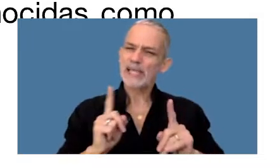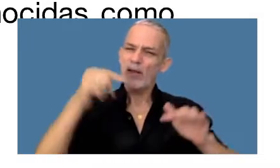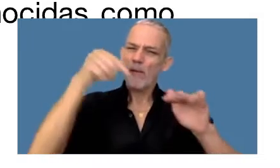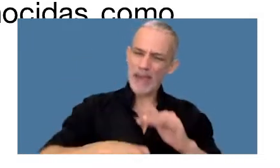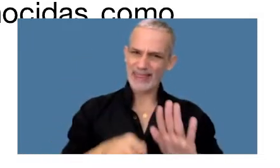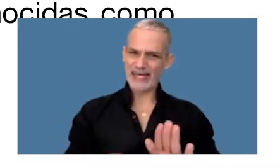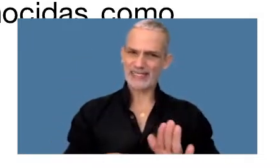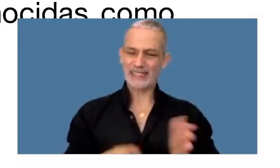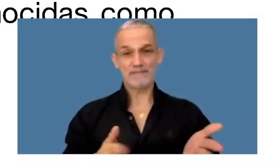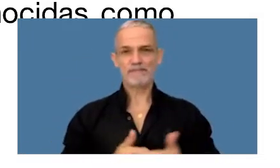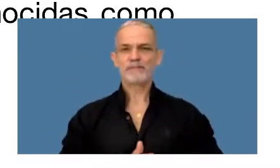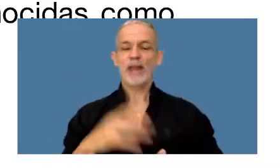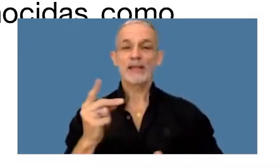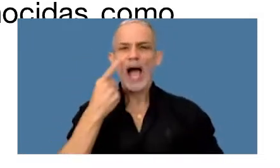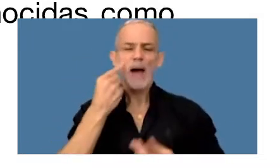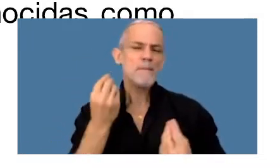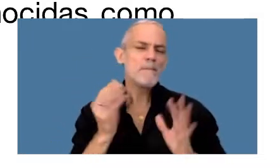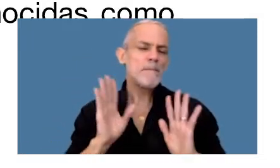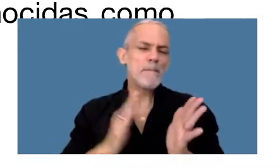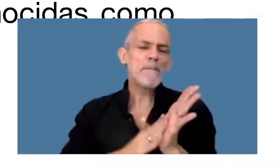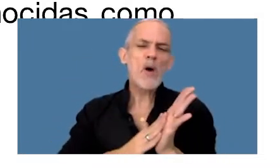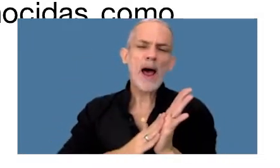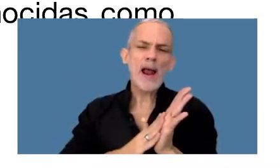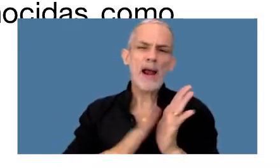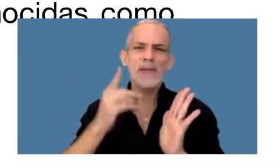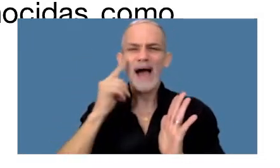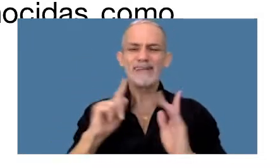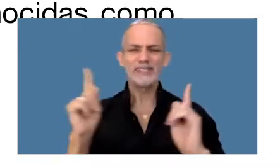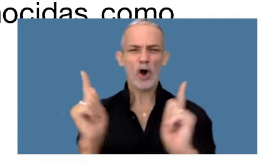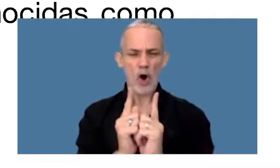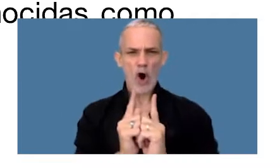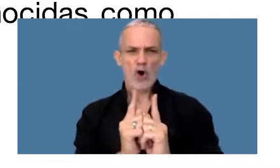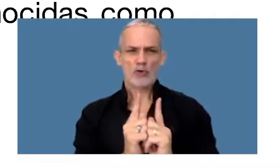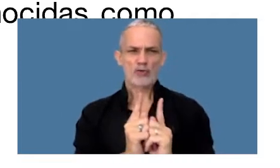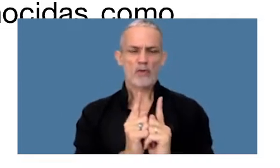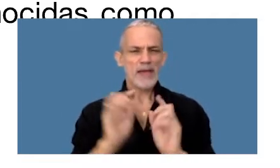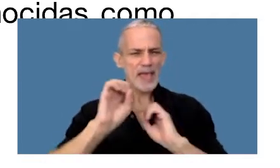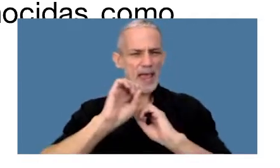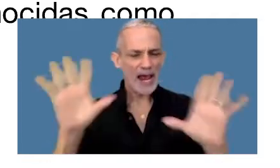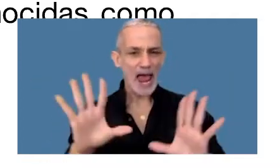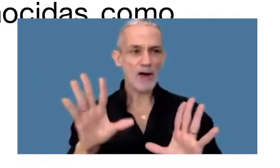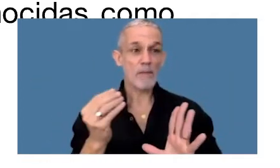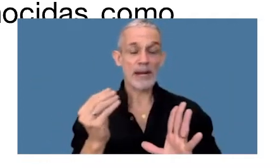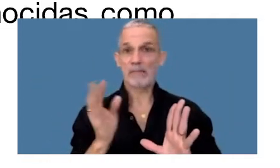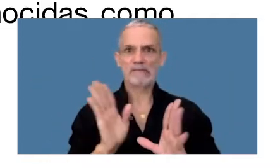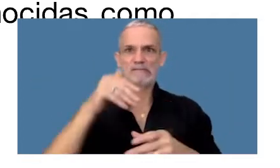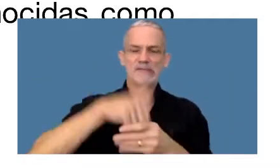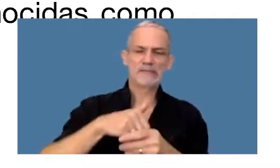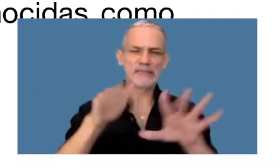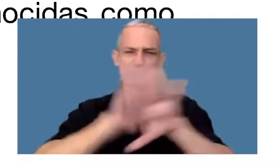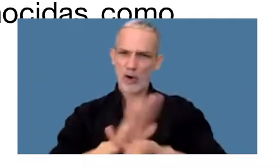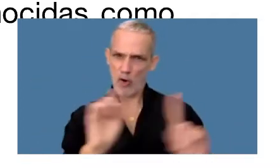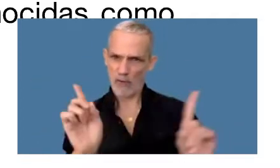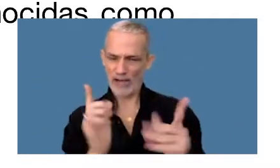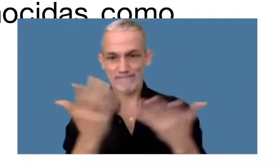Por eso intentaré ser breve y concisa en este estudio para no incurrir en ningún error